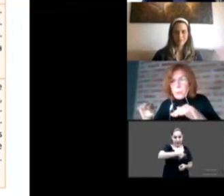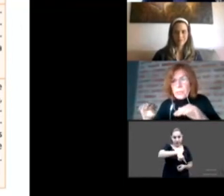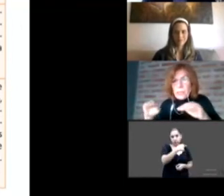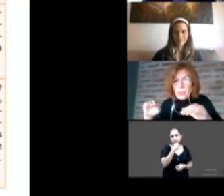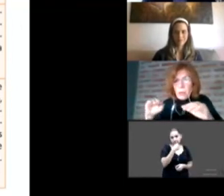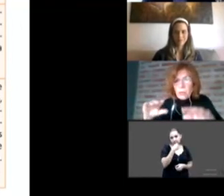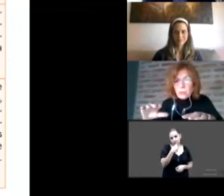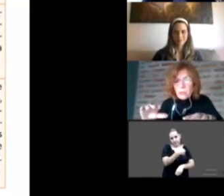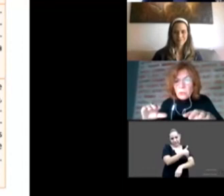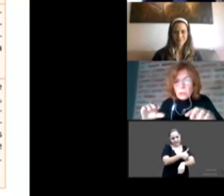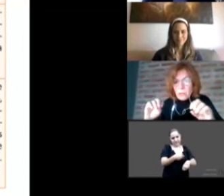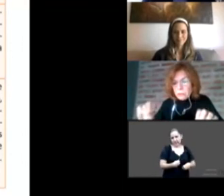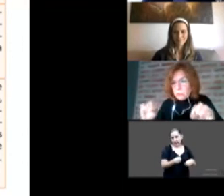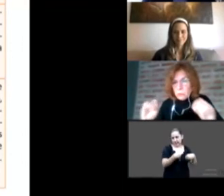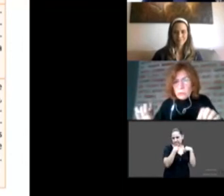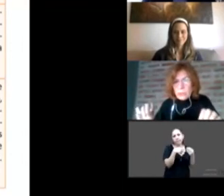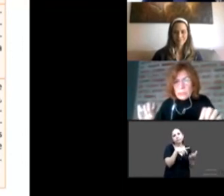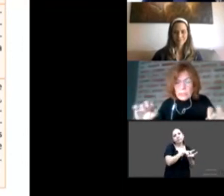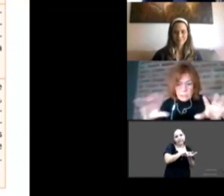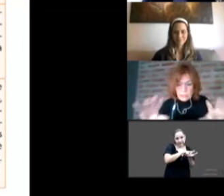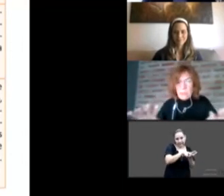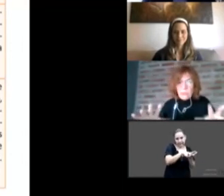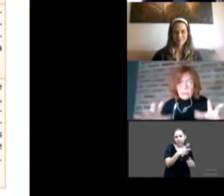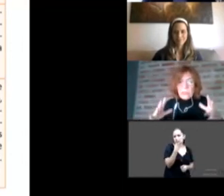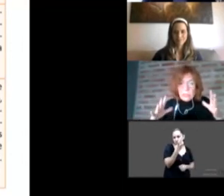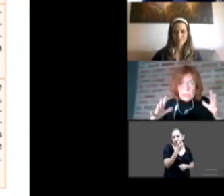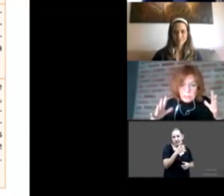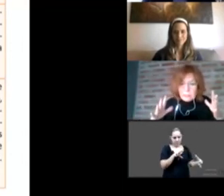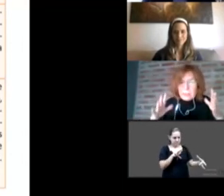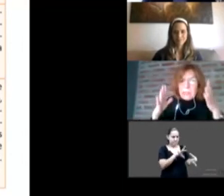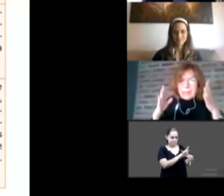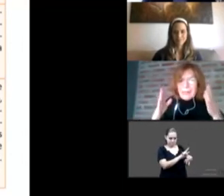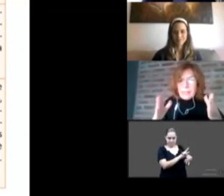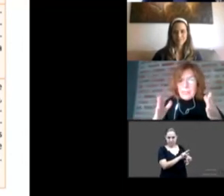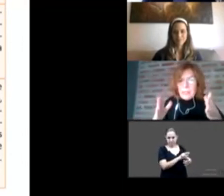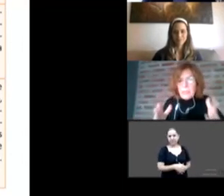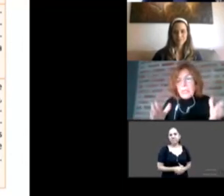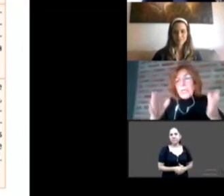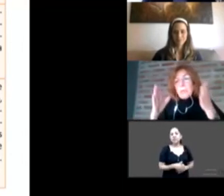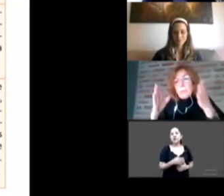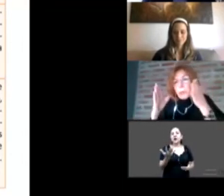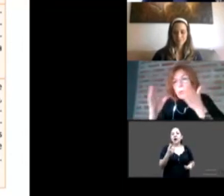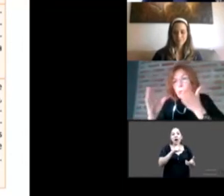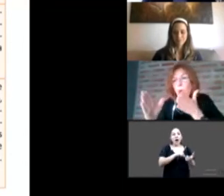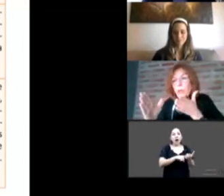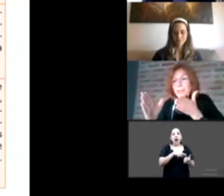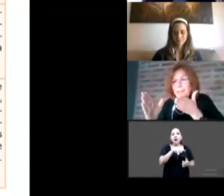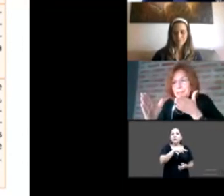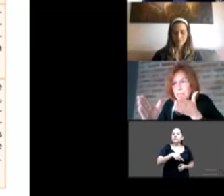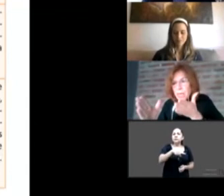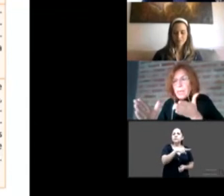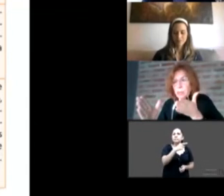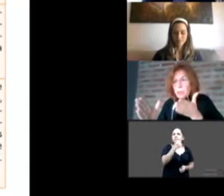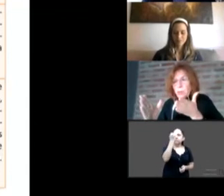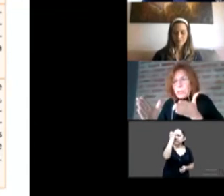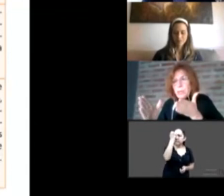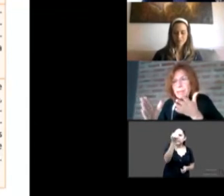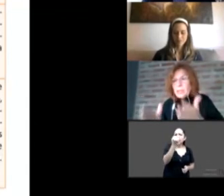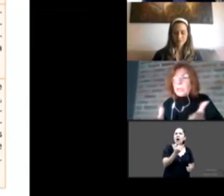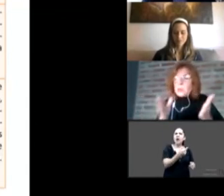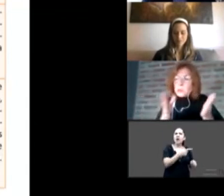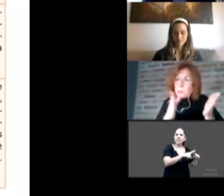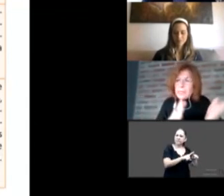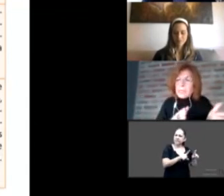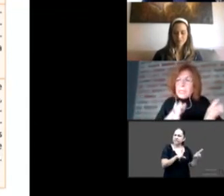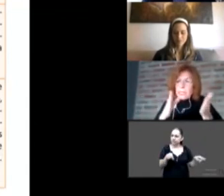¿Por qué digo esto de manera taxativa? Porque el cuidado residencial justamente